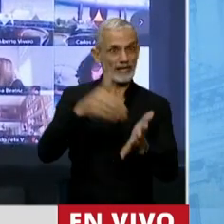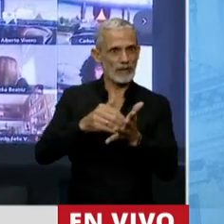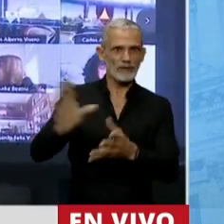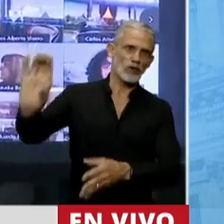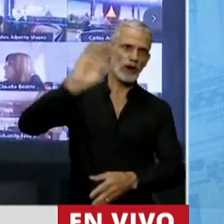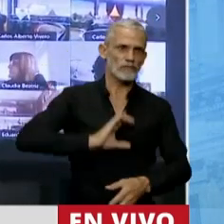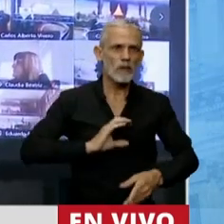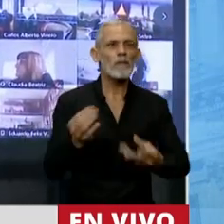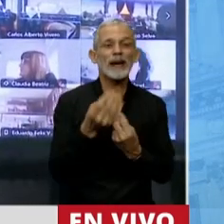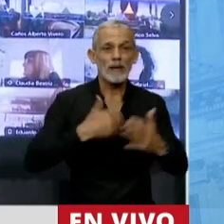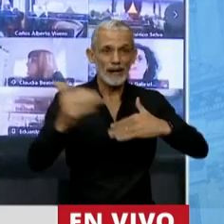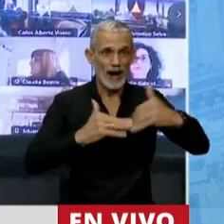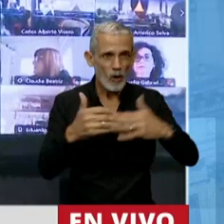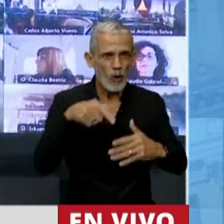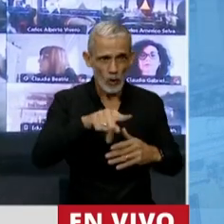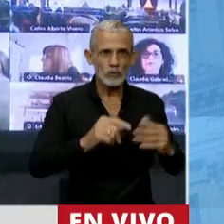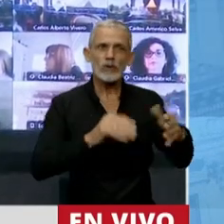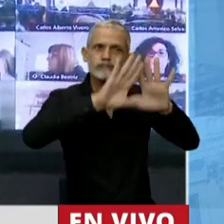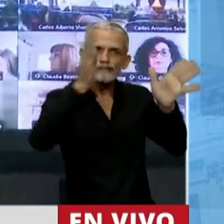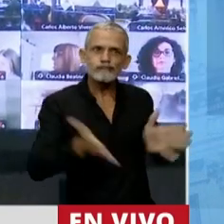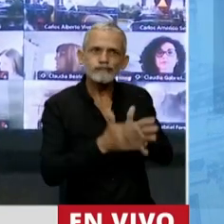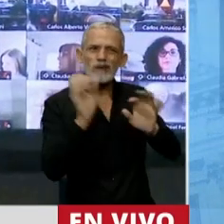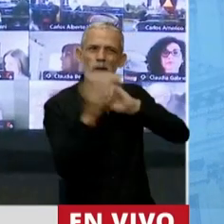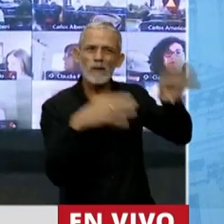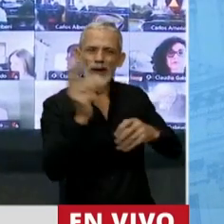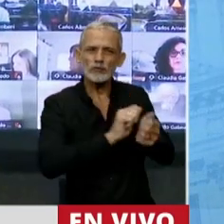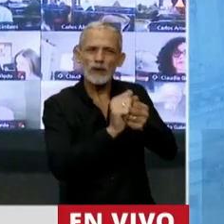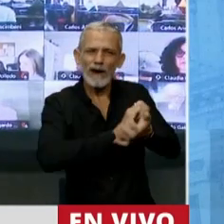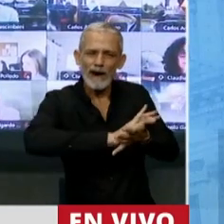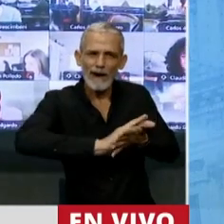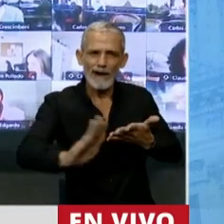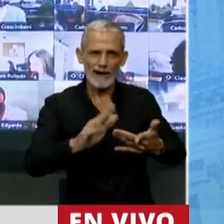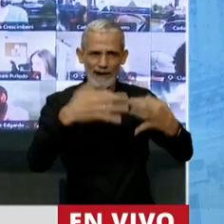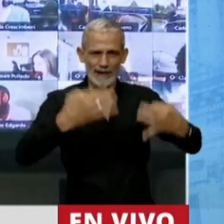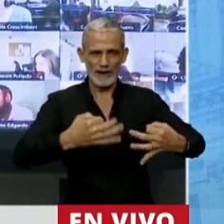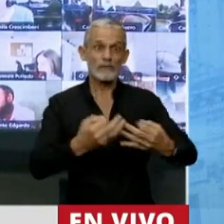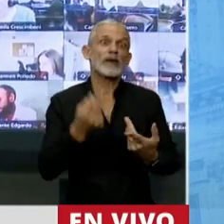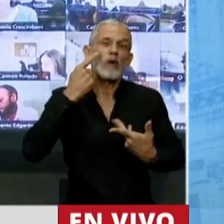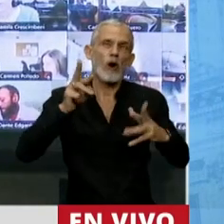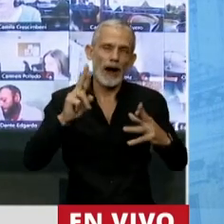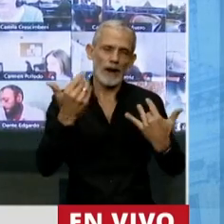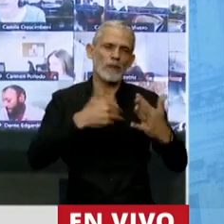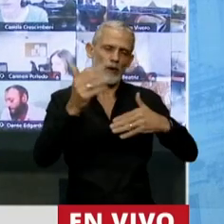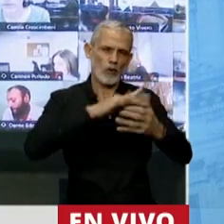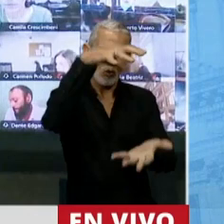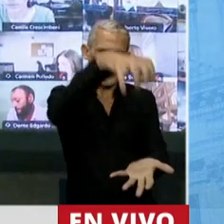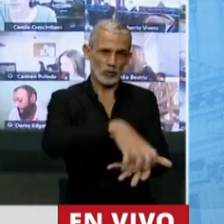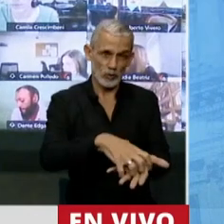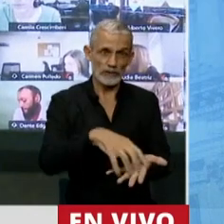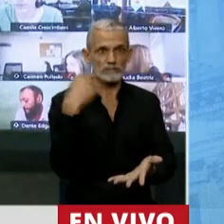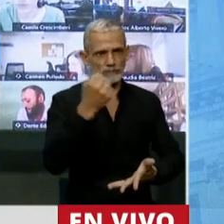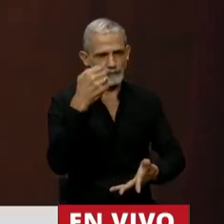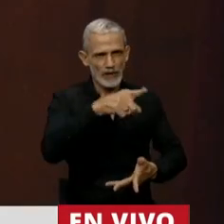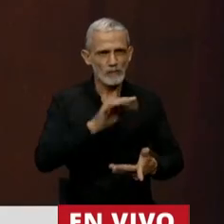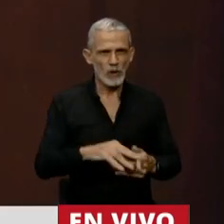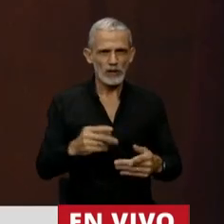para construir esa planta que nunca se hizo. Esperemos que esta vez se construya. Pero más allá de eso, que no es menor, esa